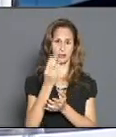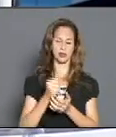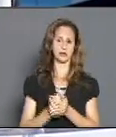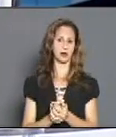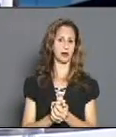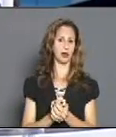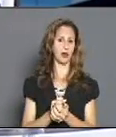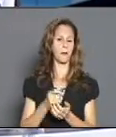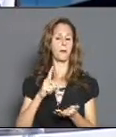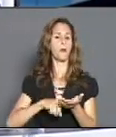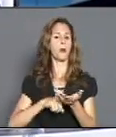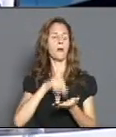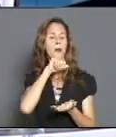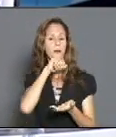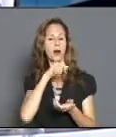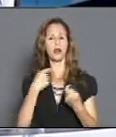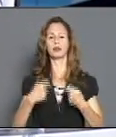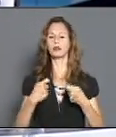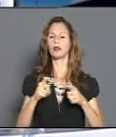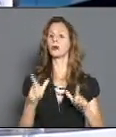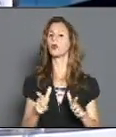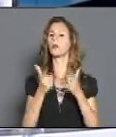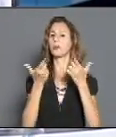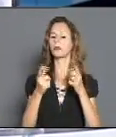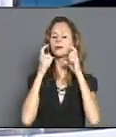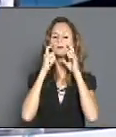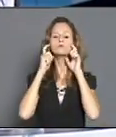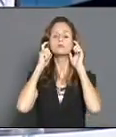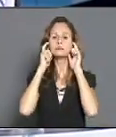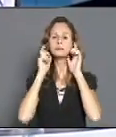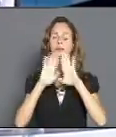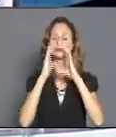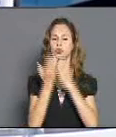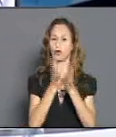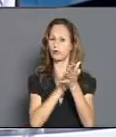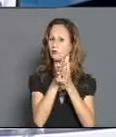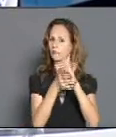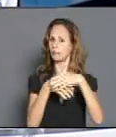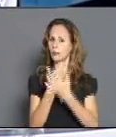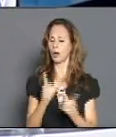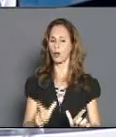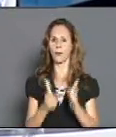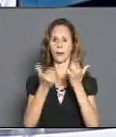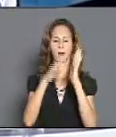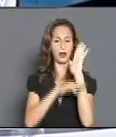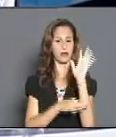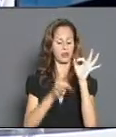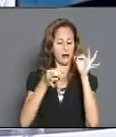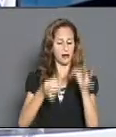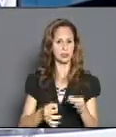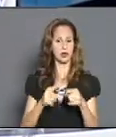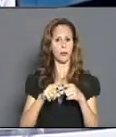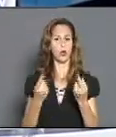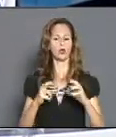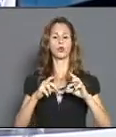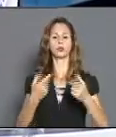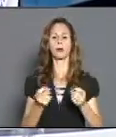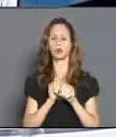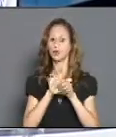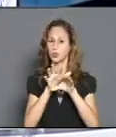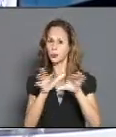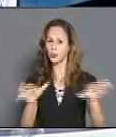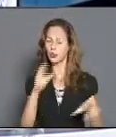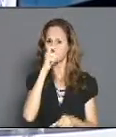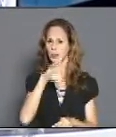los padres tienen que extremar, los niños tienen que ir con nasobuco, tienen que higienizarse las manos y cumplir con todas las medidas. Si no, podríamos tener en algún momento un